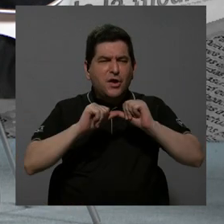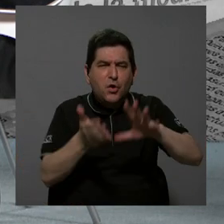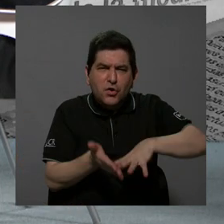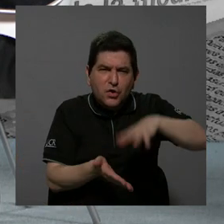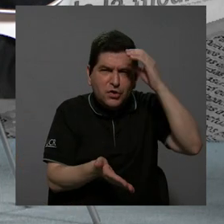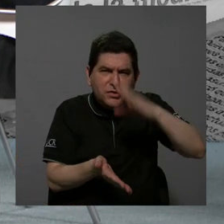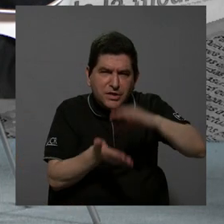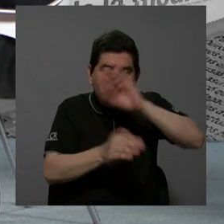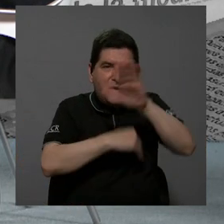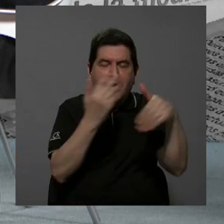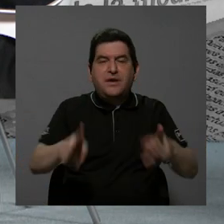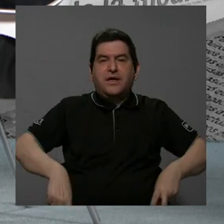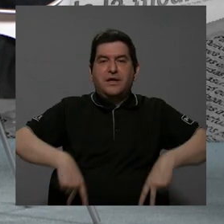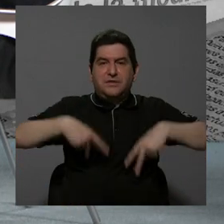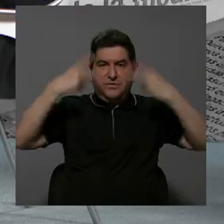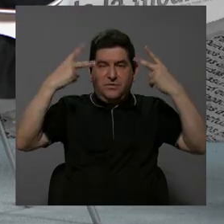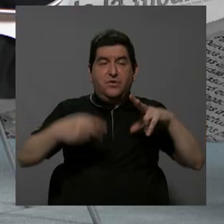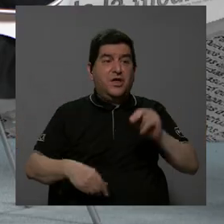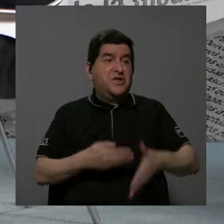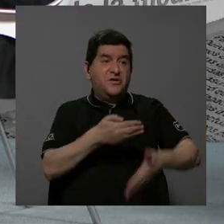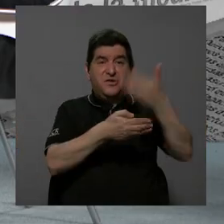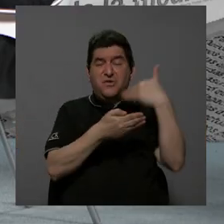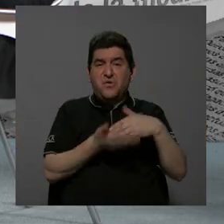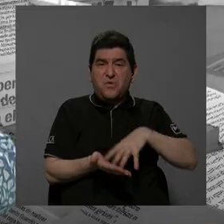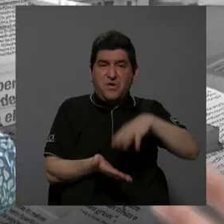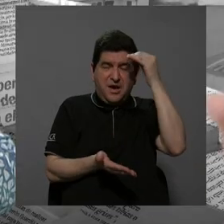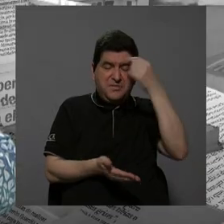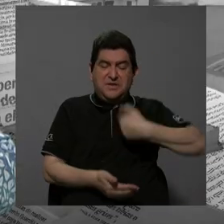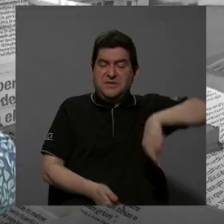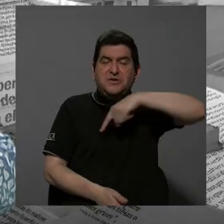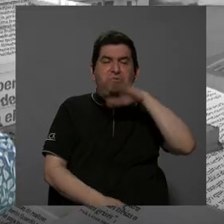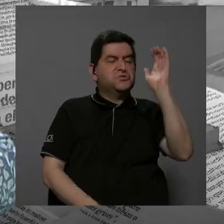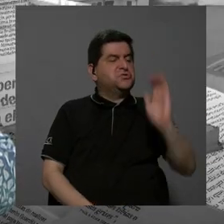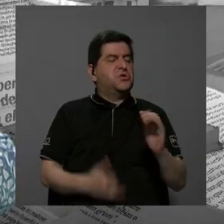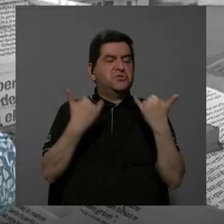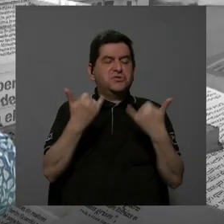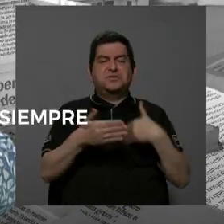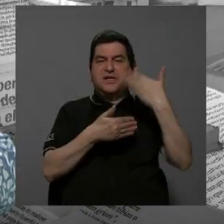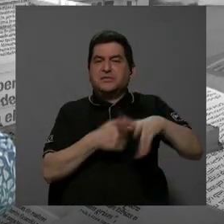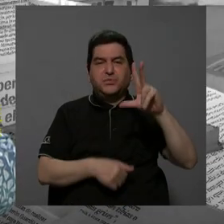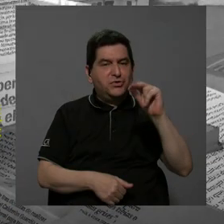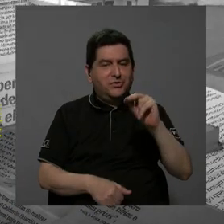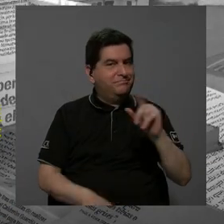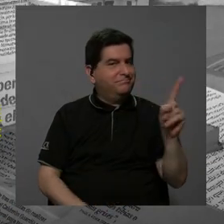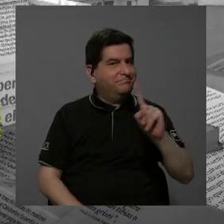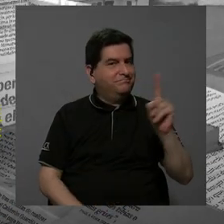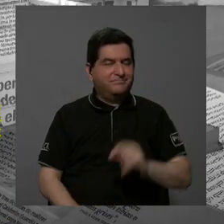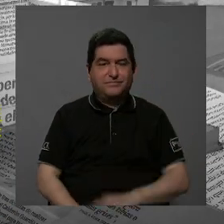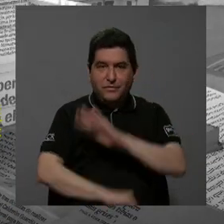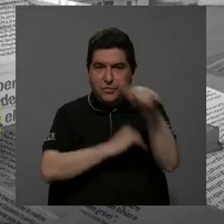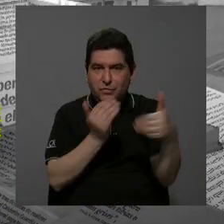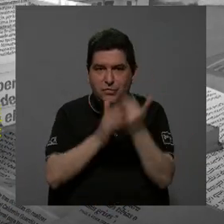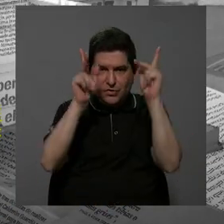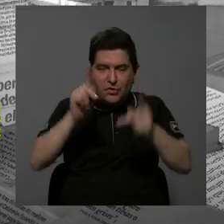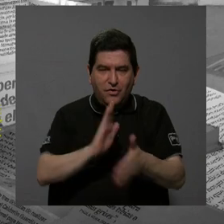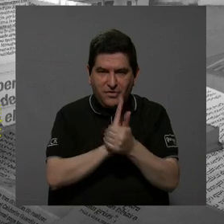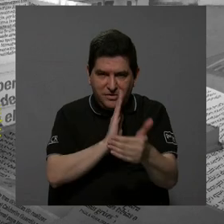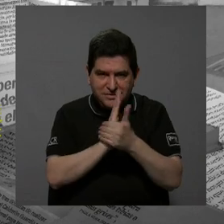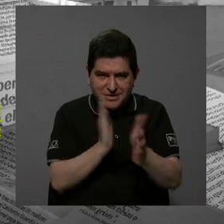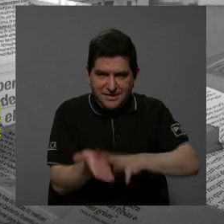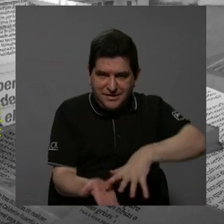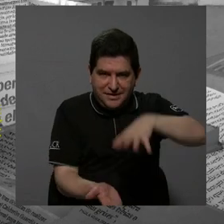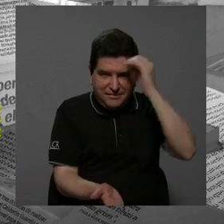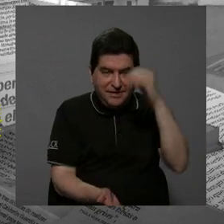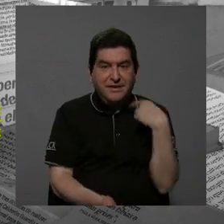aprendiendo a lo largo de nuestra vida. Ya no es como creíamos antes, que aprendíamos cuando éramos chiquitillos y ya luego nunca más. Entonces, todas las personas tenemos la capacidad de